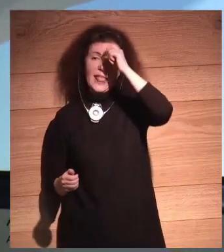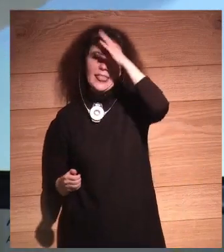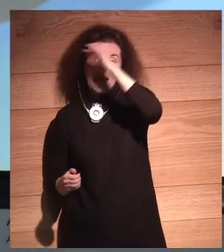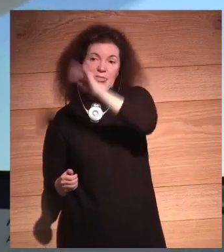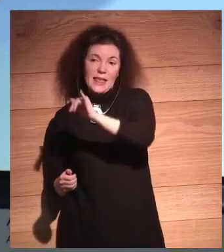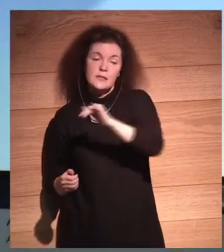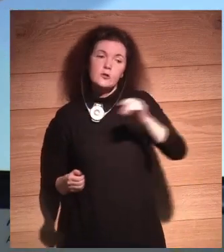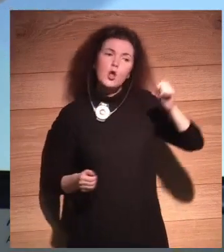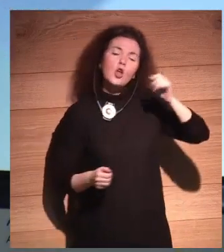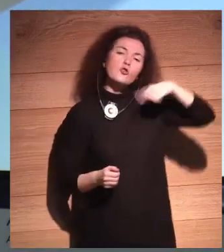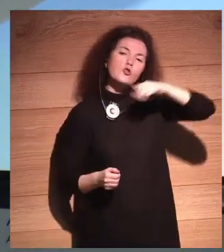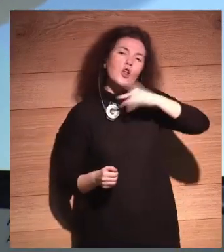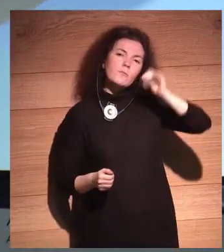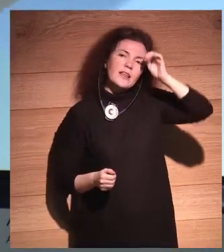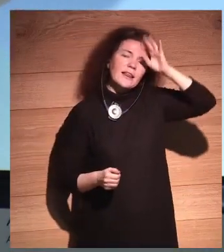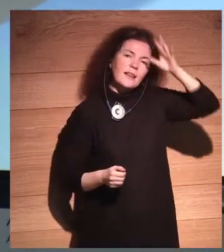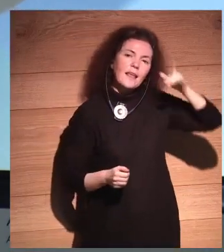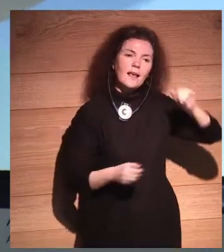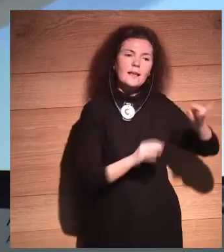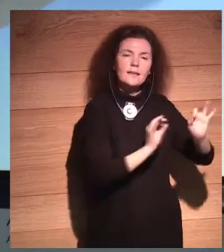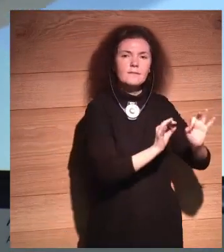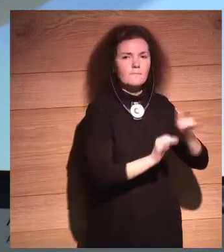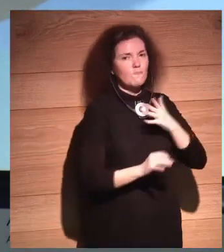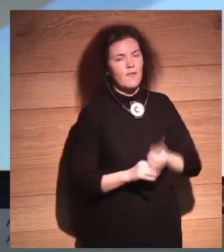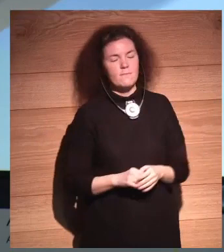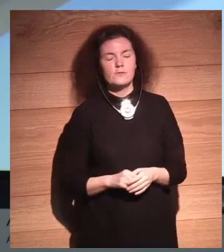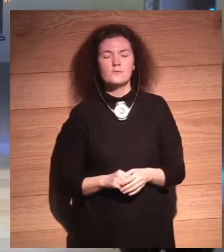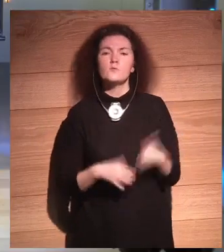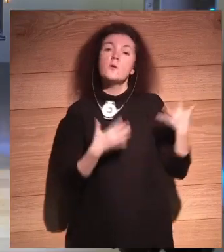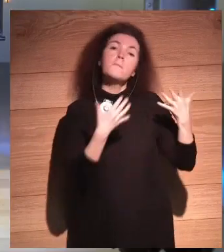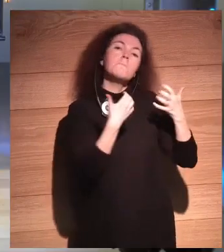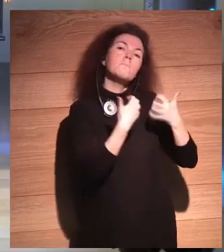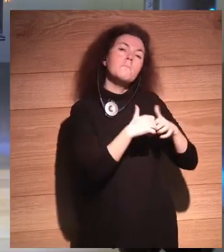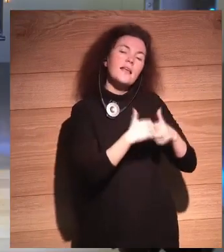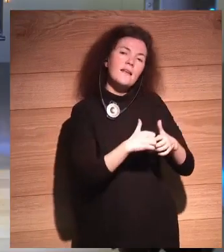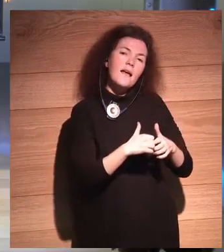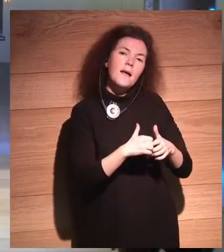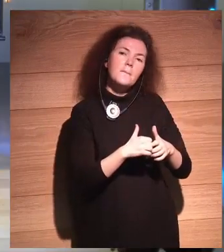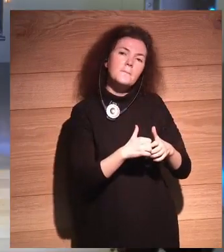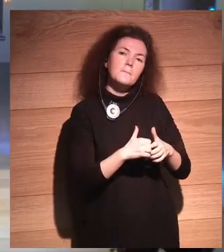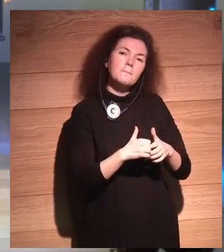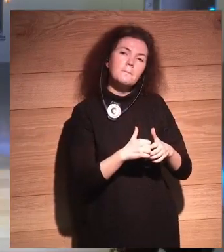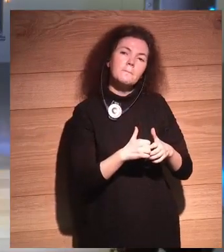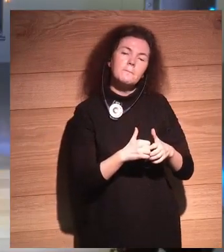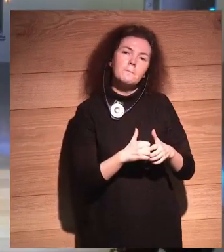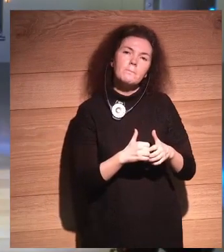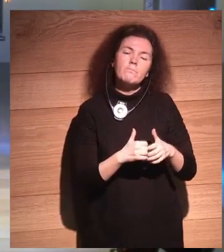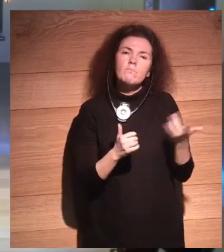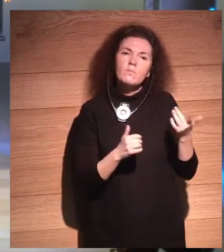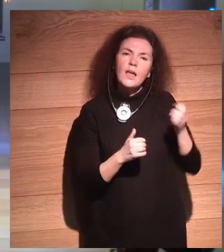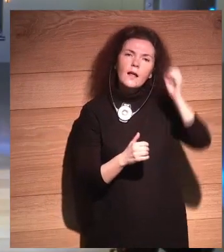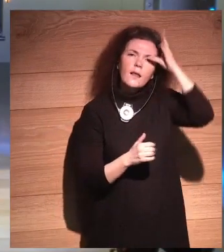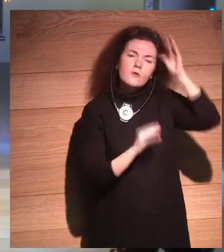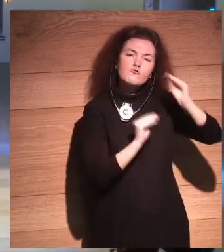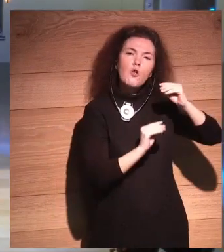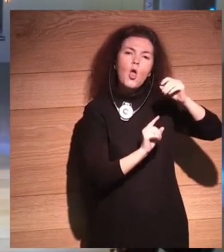que las máquinas lo sean. Una máquina con un cociente